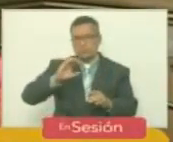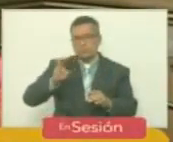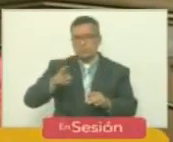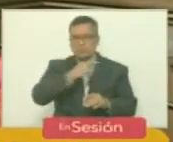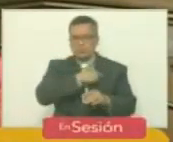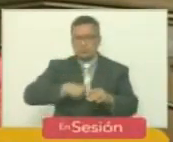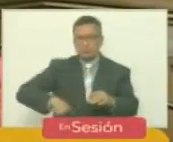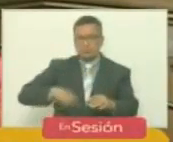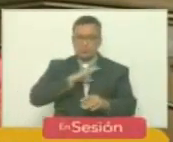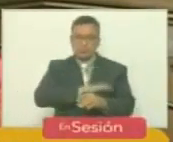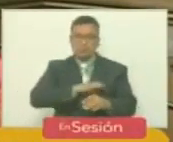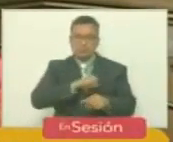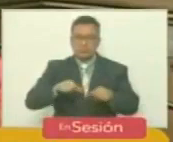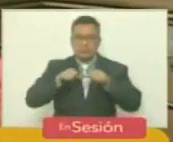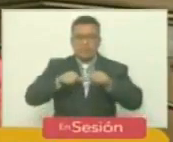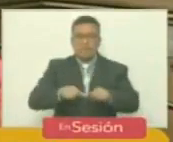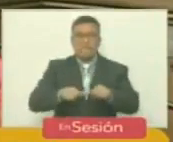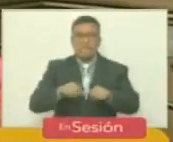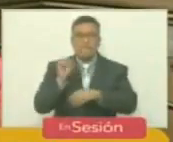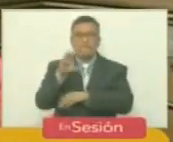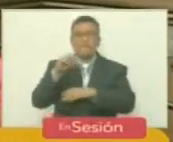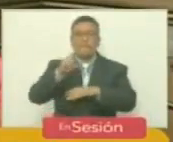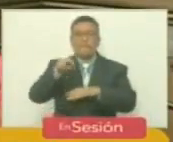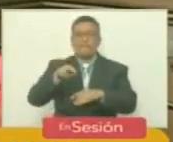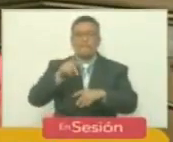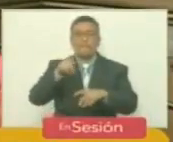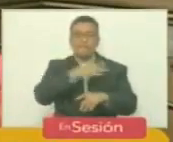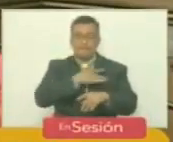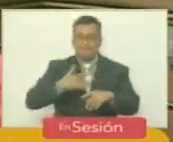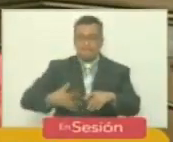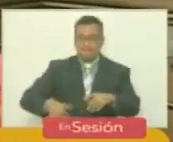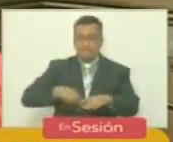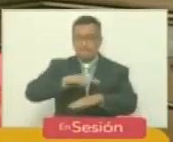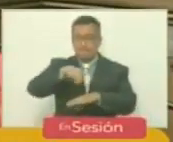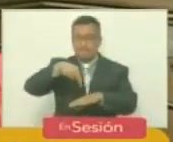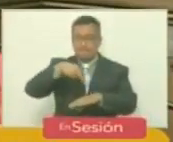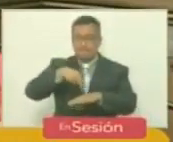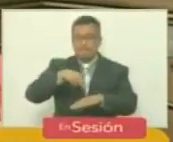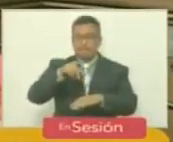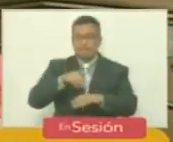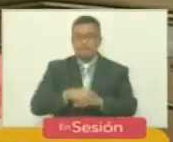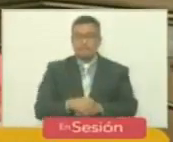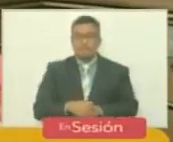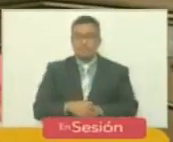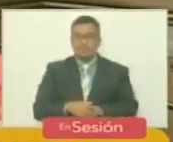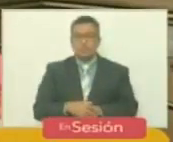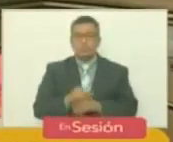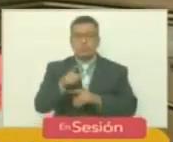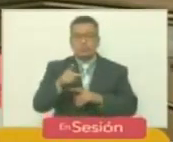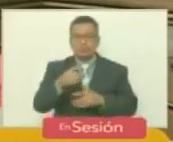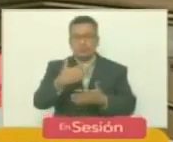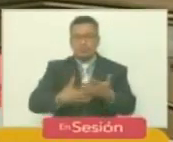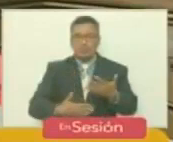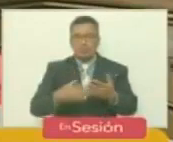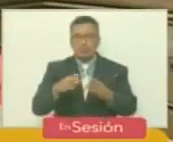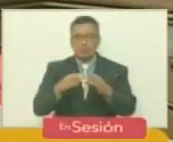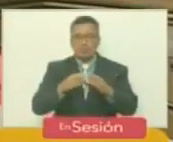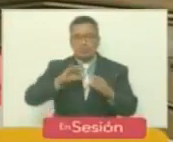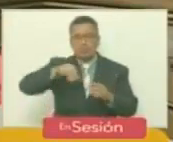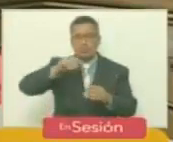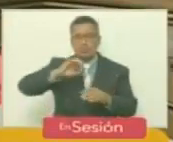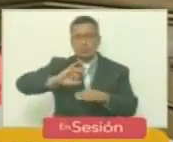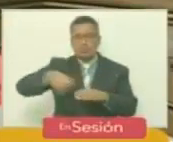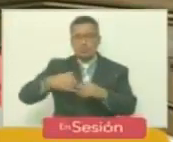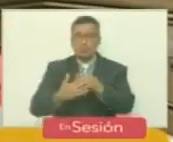presidente del Comité Permanente de la Asamblea Popular Nacional de la República Popular China, al excelentísimo señor Jorge